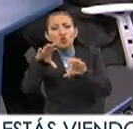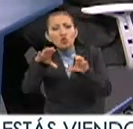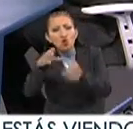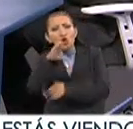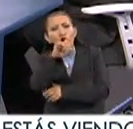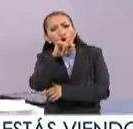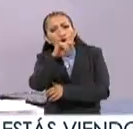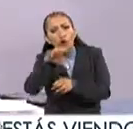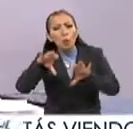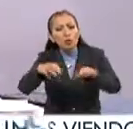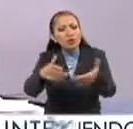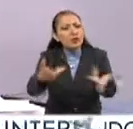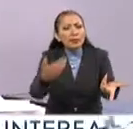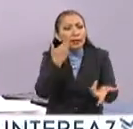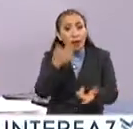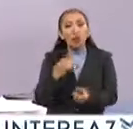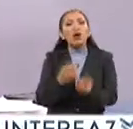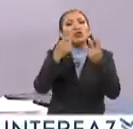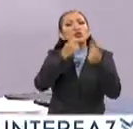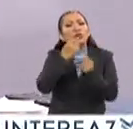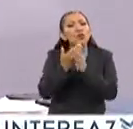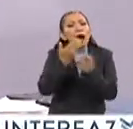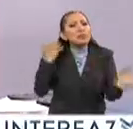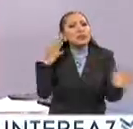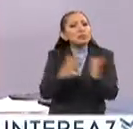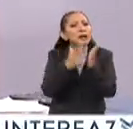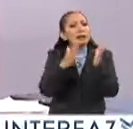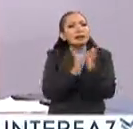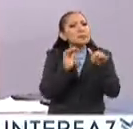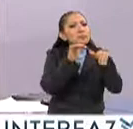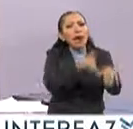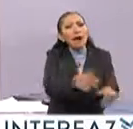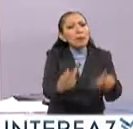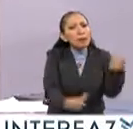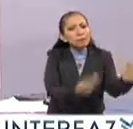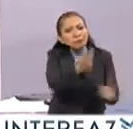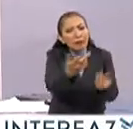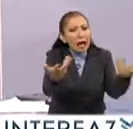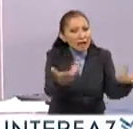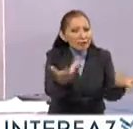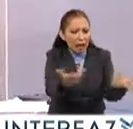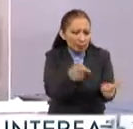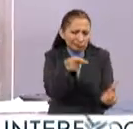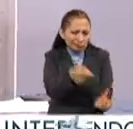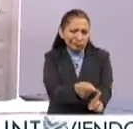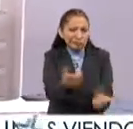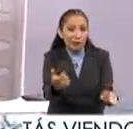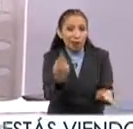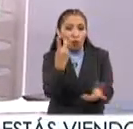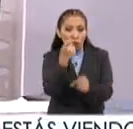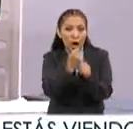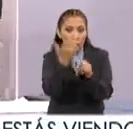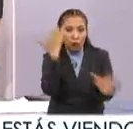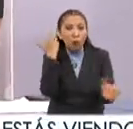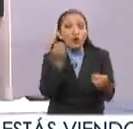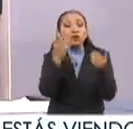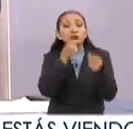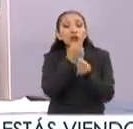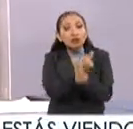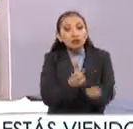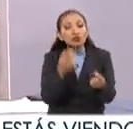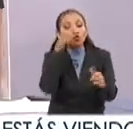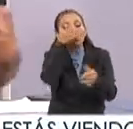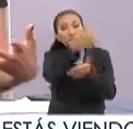comunidad. ¿Cuántos niños han participado en las consultas o, bueno, específicamente en la del año pasado, cuántos niños